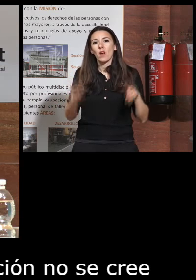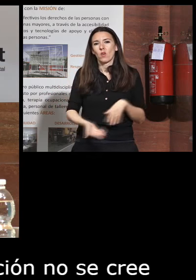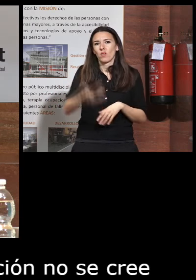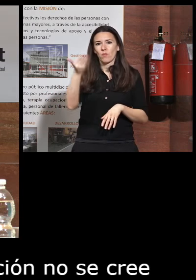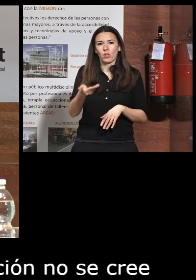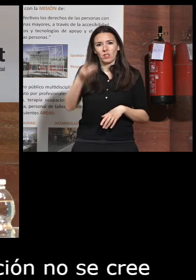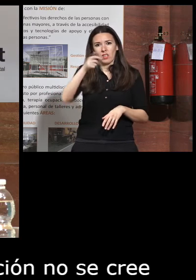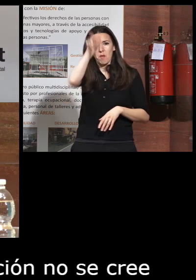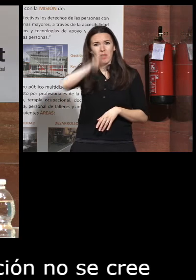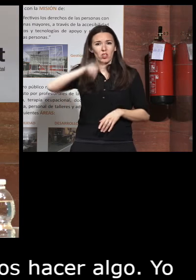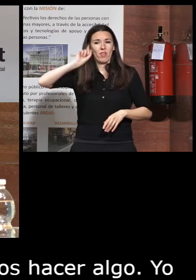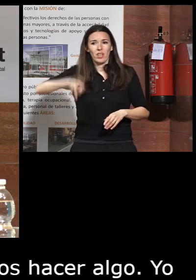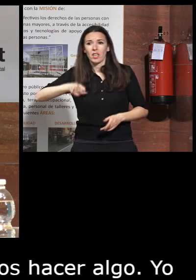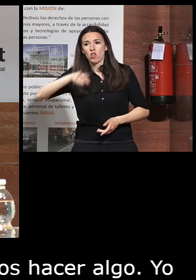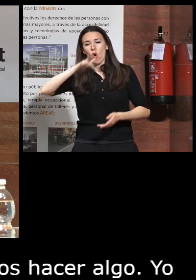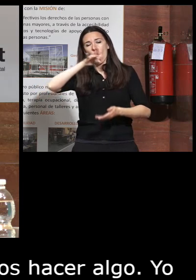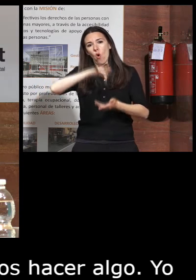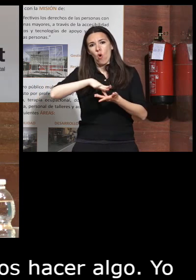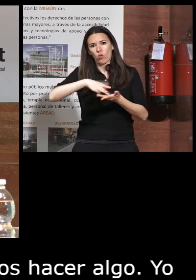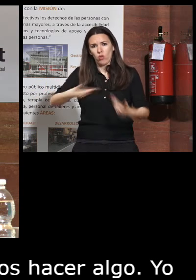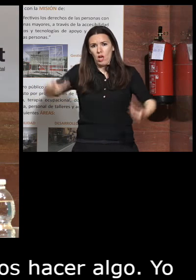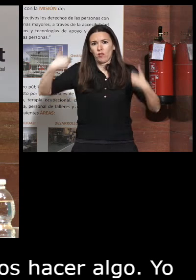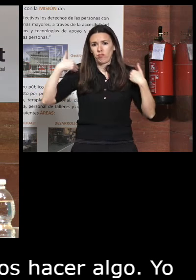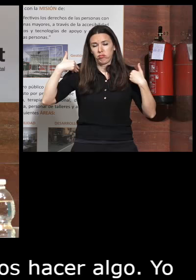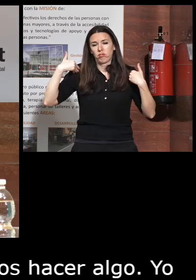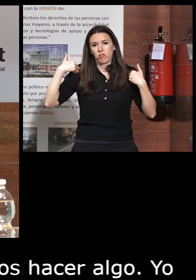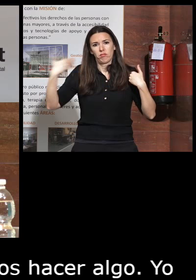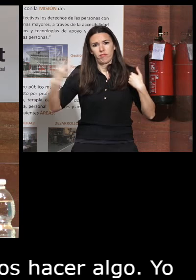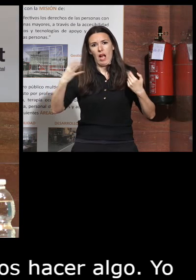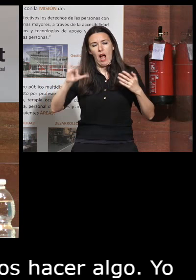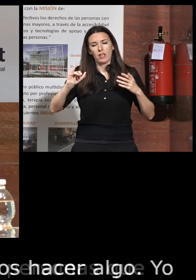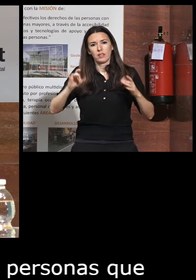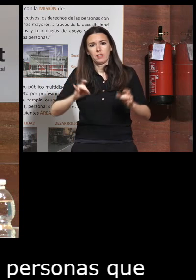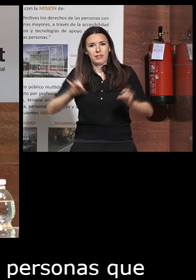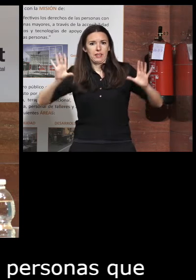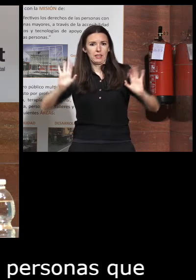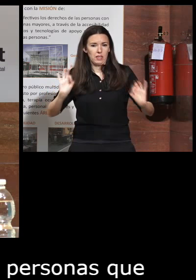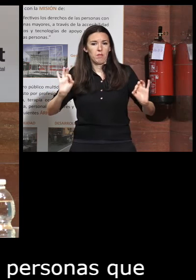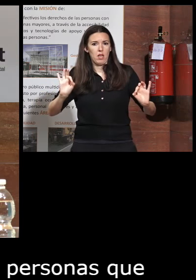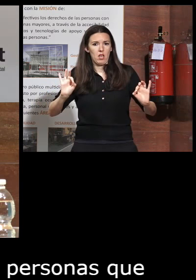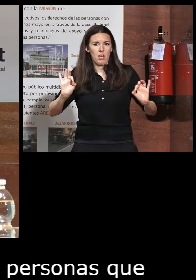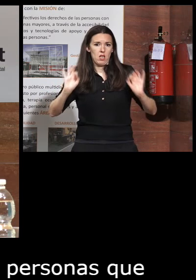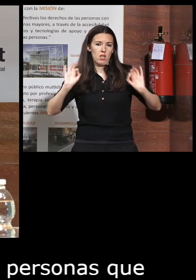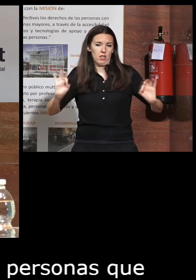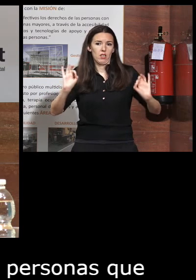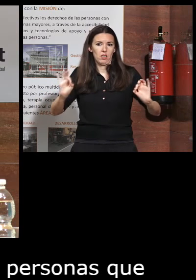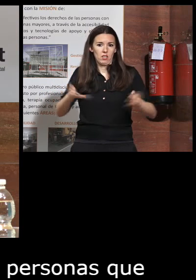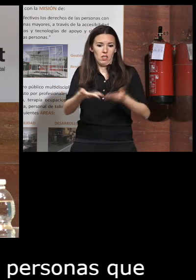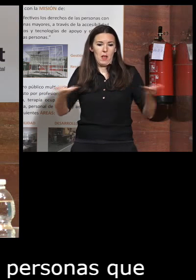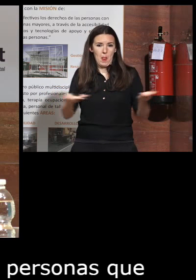que dirigís o que habéis estado en estamentos tengáis esta sensibilización especial para